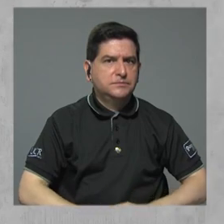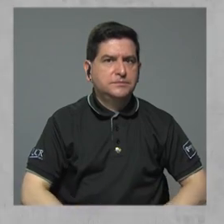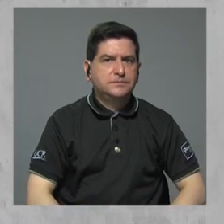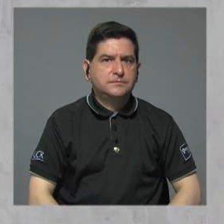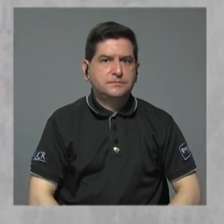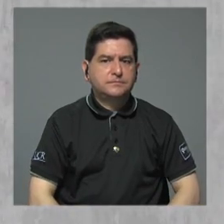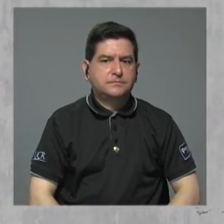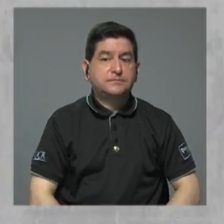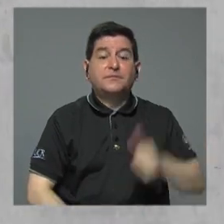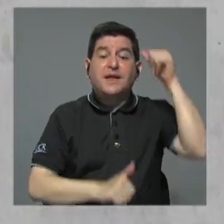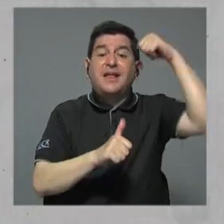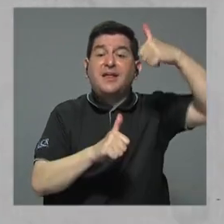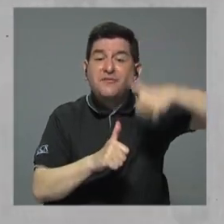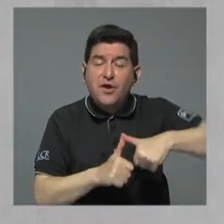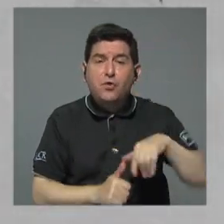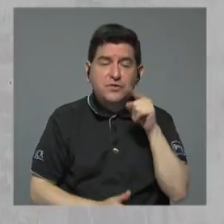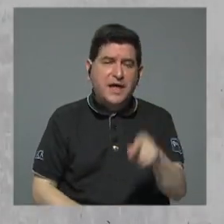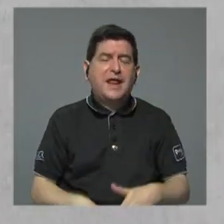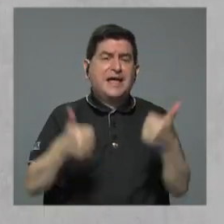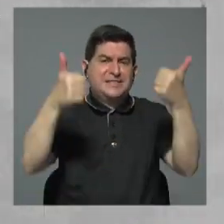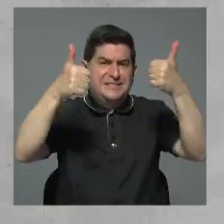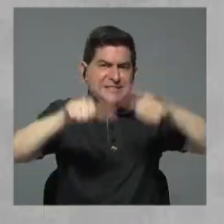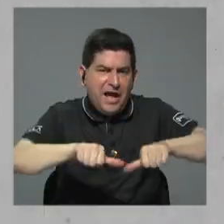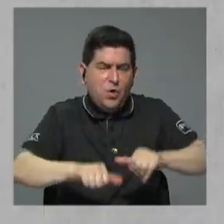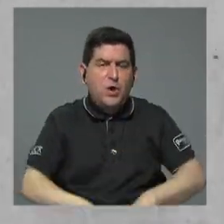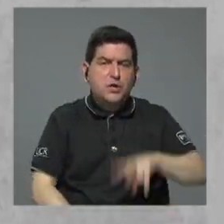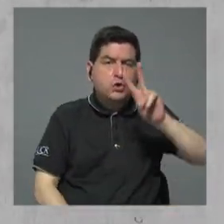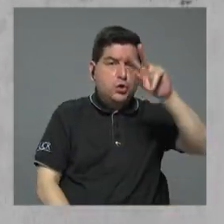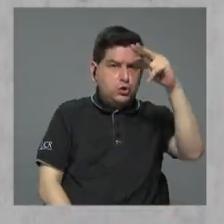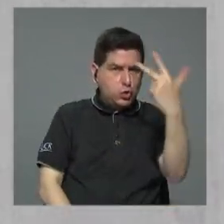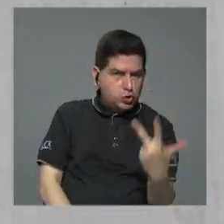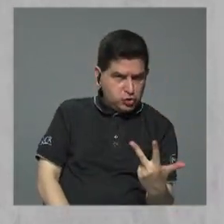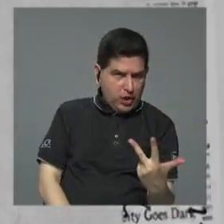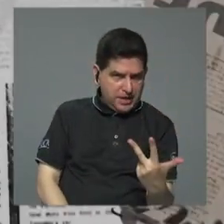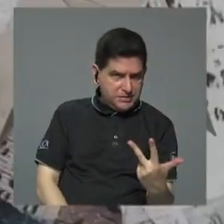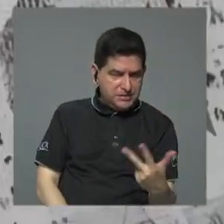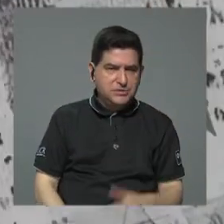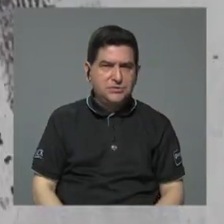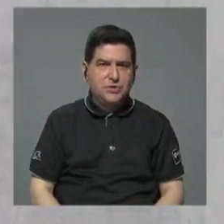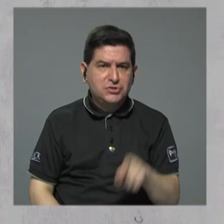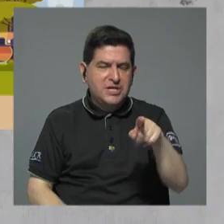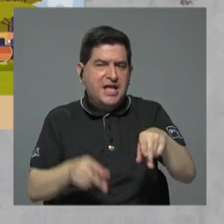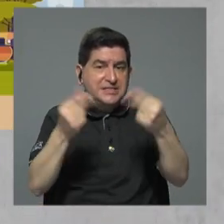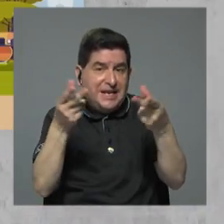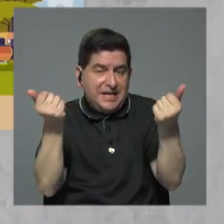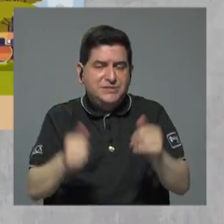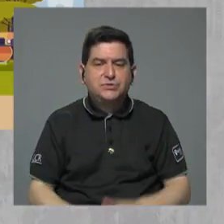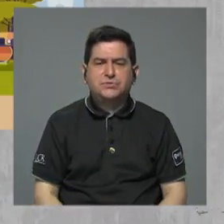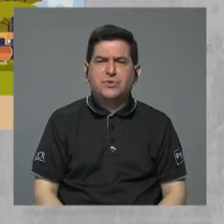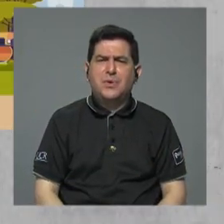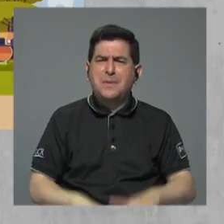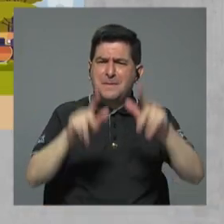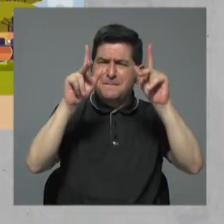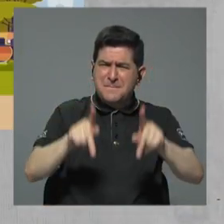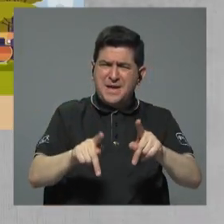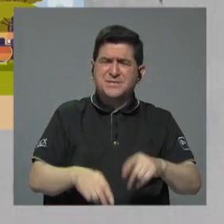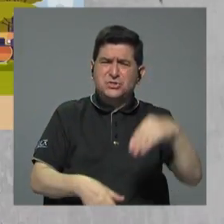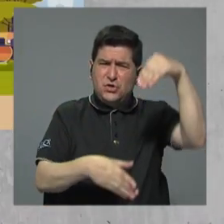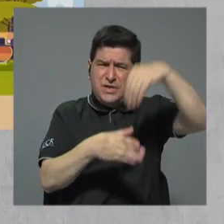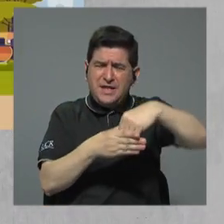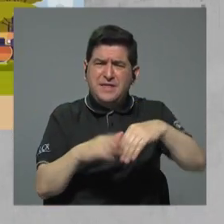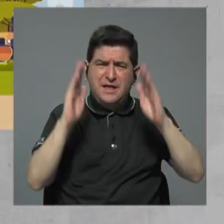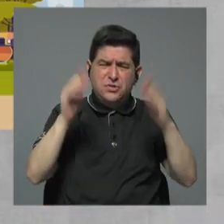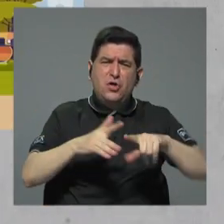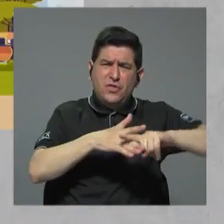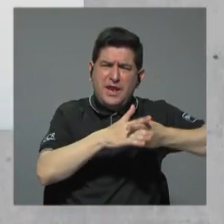Y recordemos que este es un acuerdo donde dos tercios van por el lado del gasto Entonces, ¿cuántas personas serán parte de este